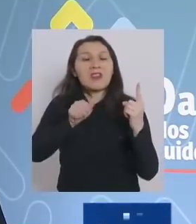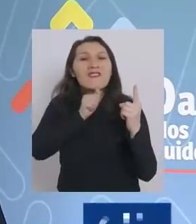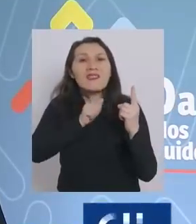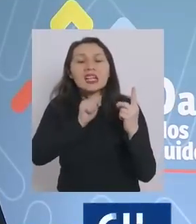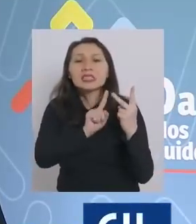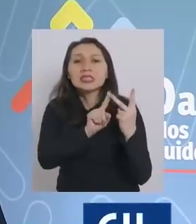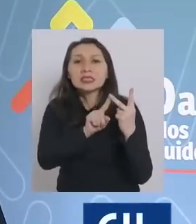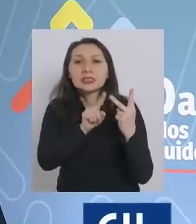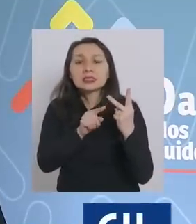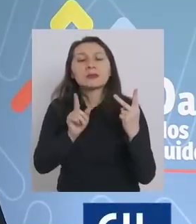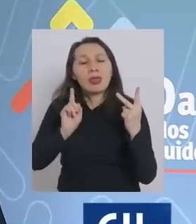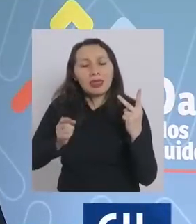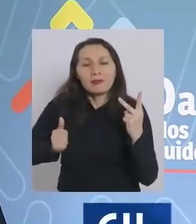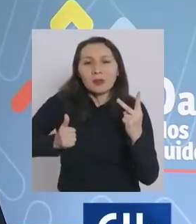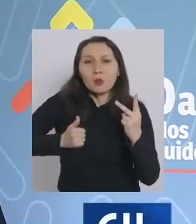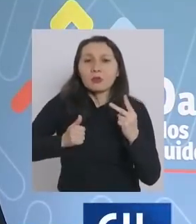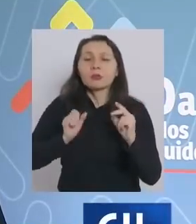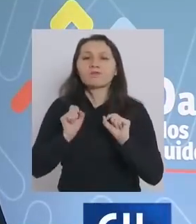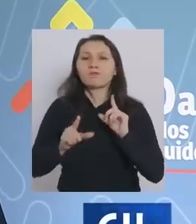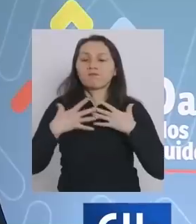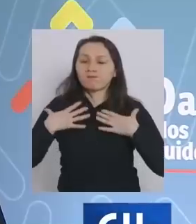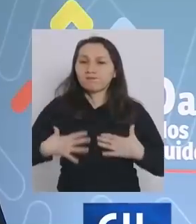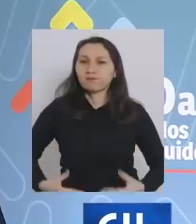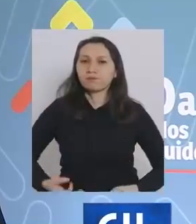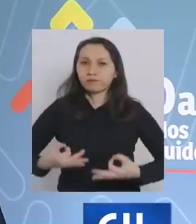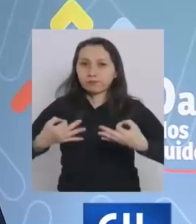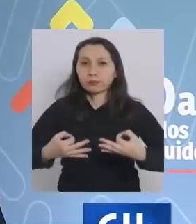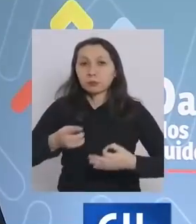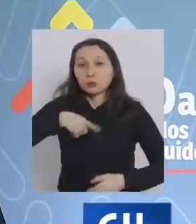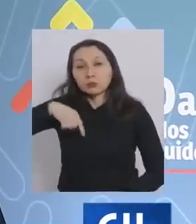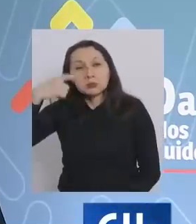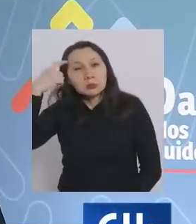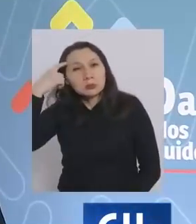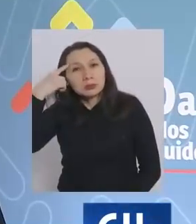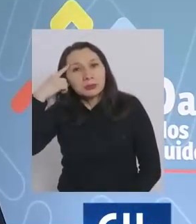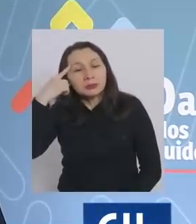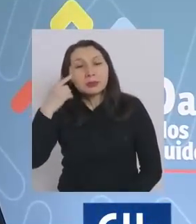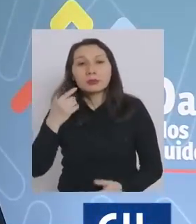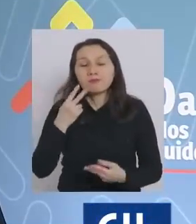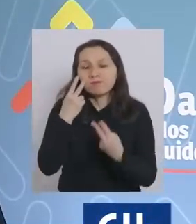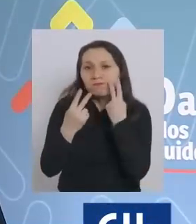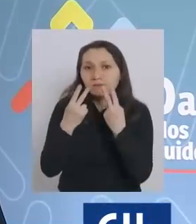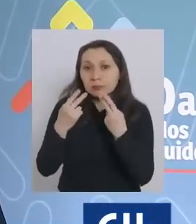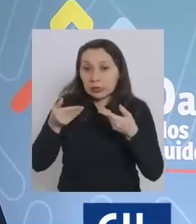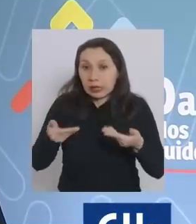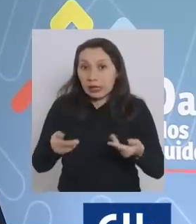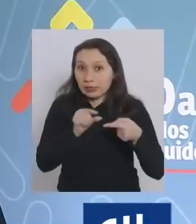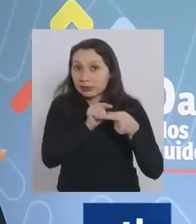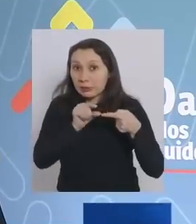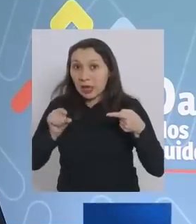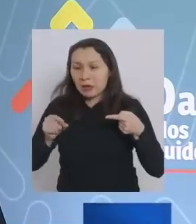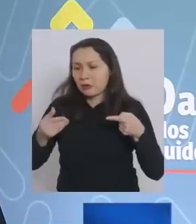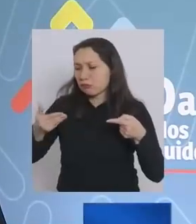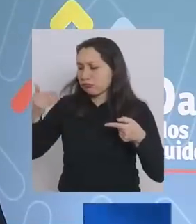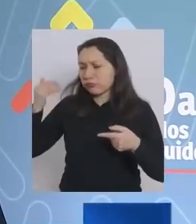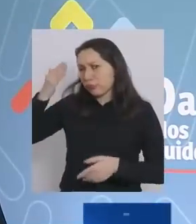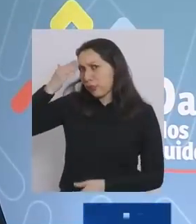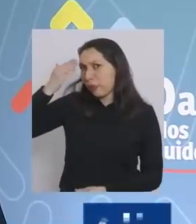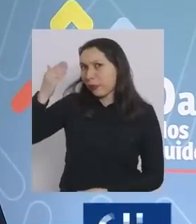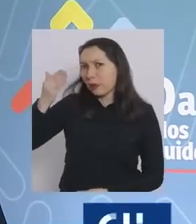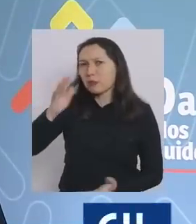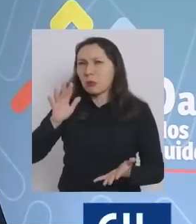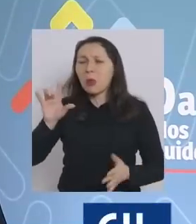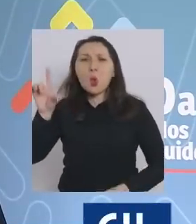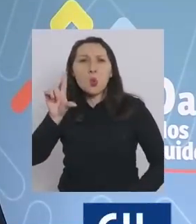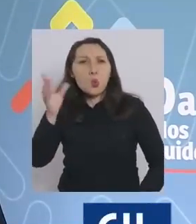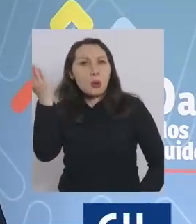vacunación para alcanzar la inmunidad Nosotros pensamos que como hemos venido viendo esta semana hace unos días atrás yo